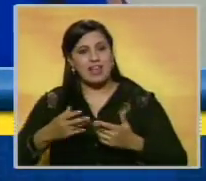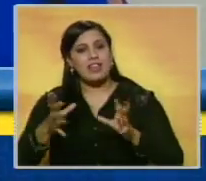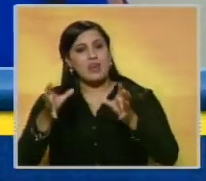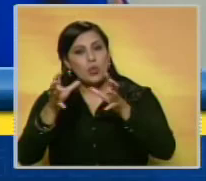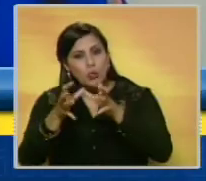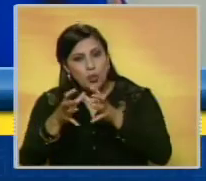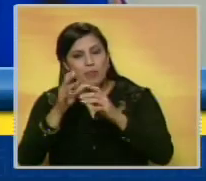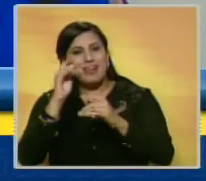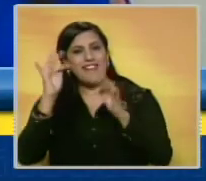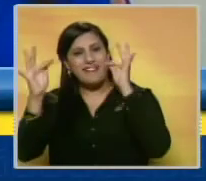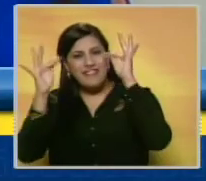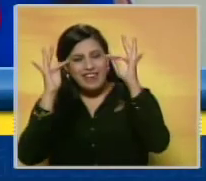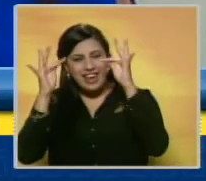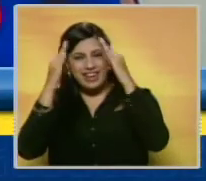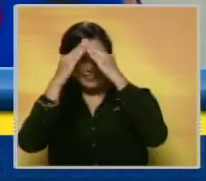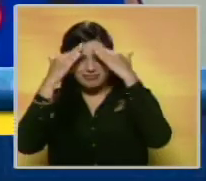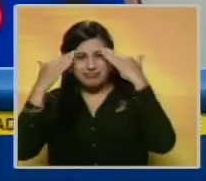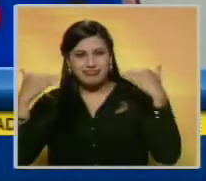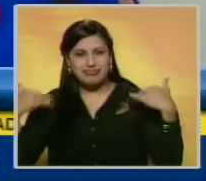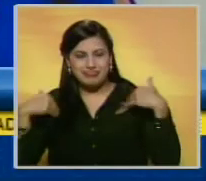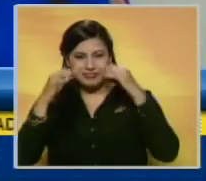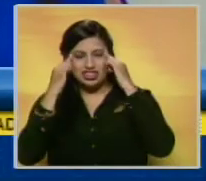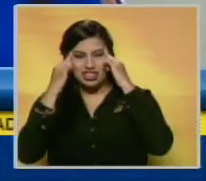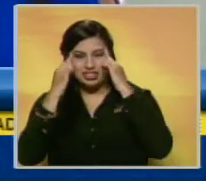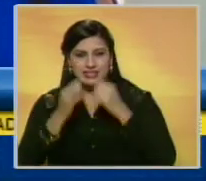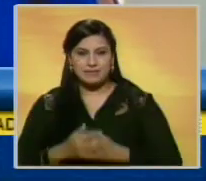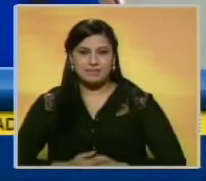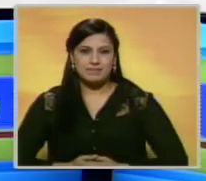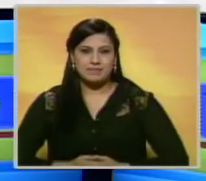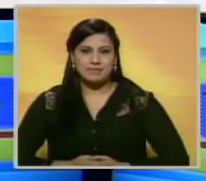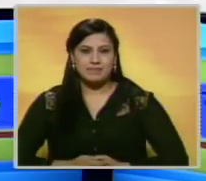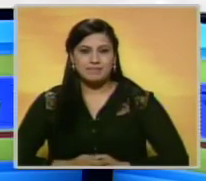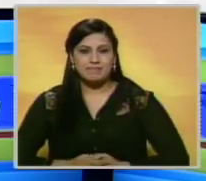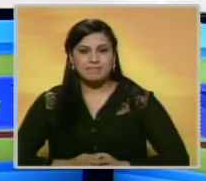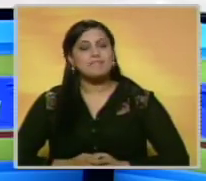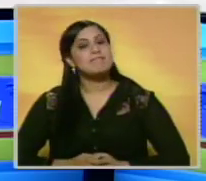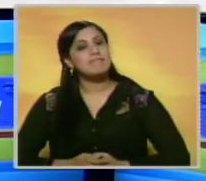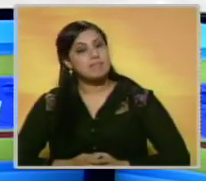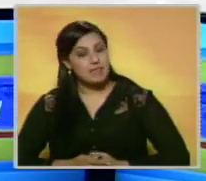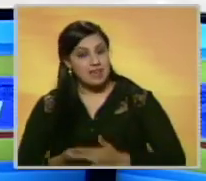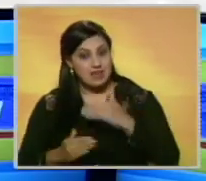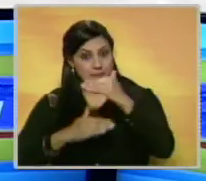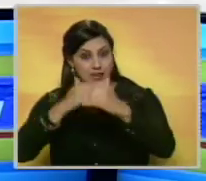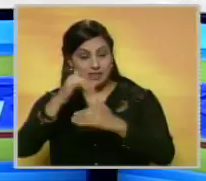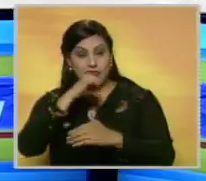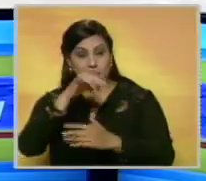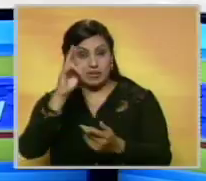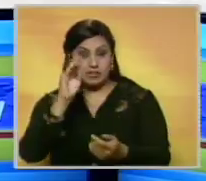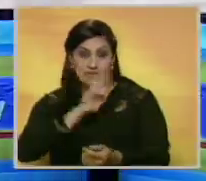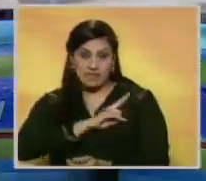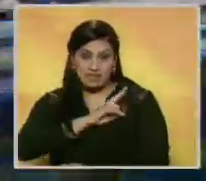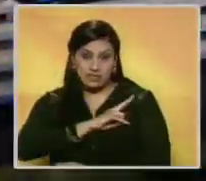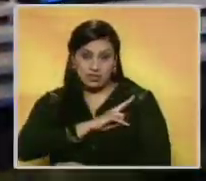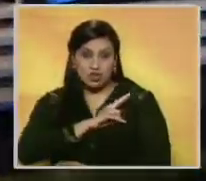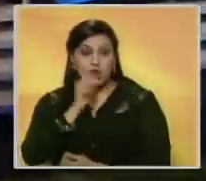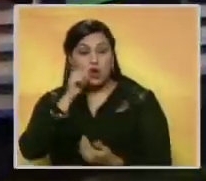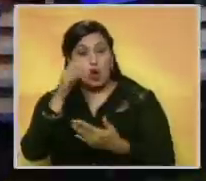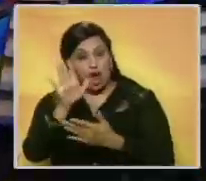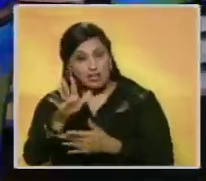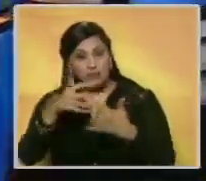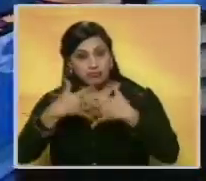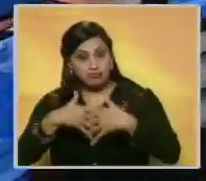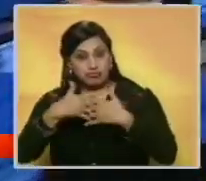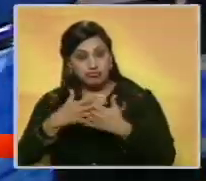49ª edición de la Feria Internacional de la Chinita. Y más adelante en Noticiero Benevisión. Jornada